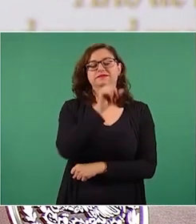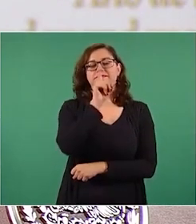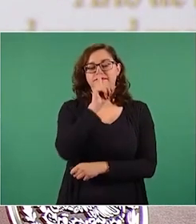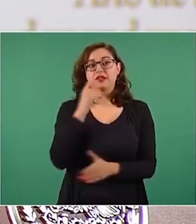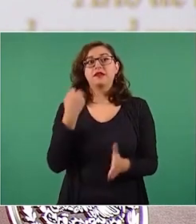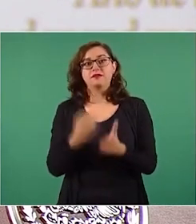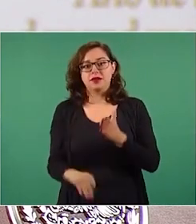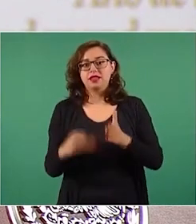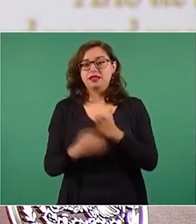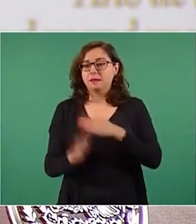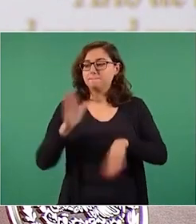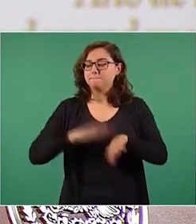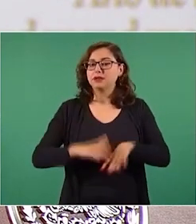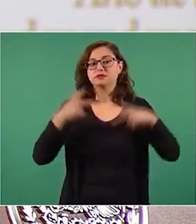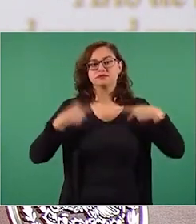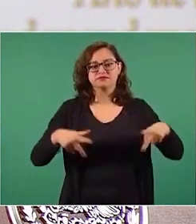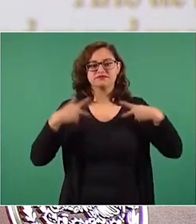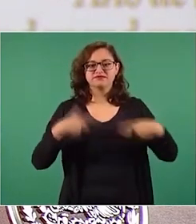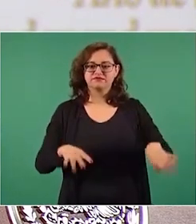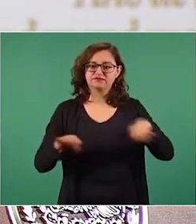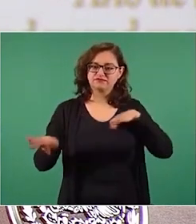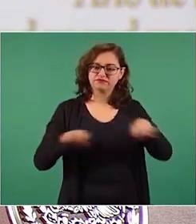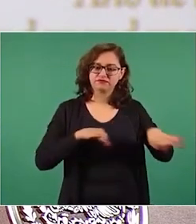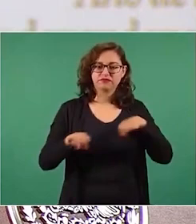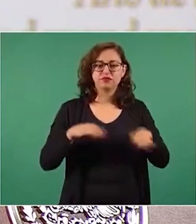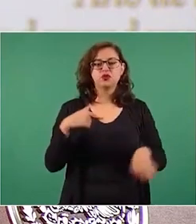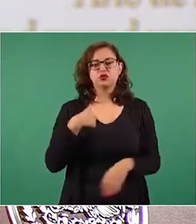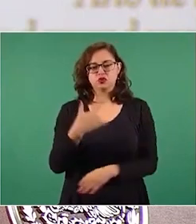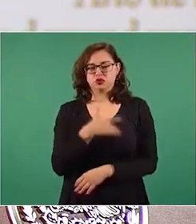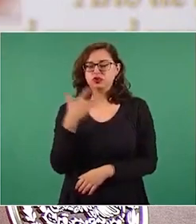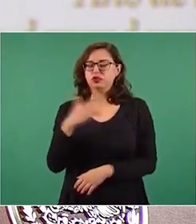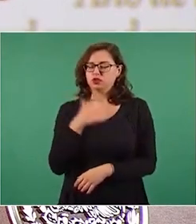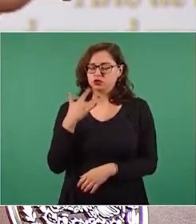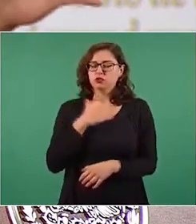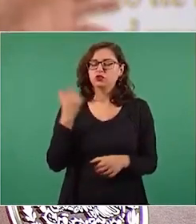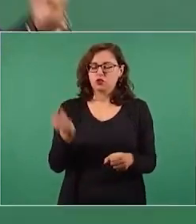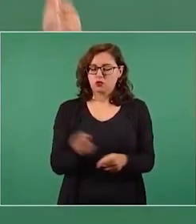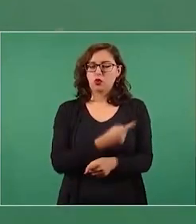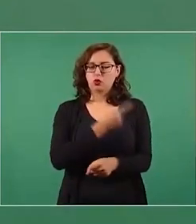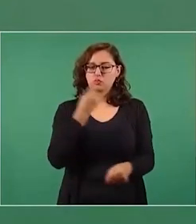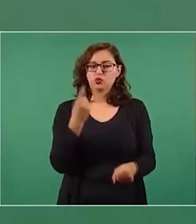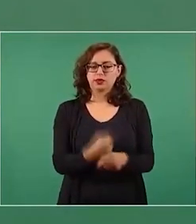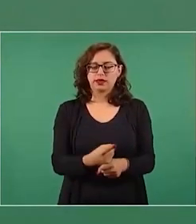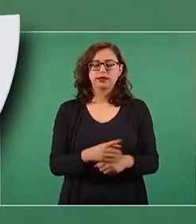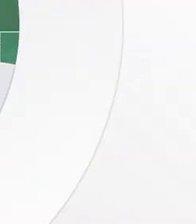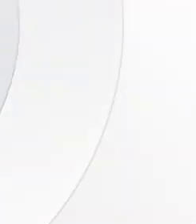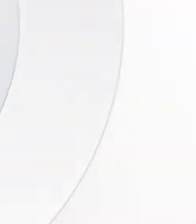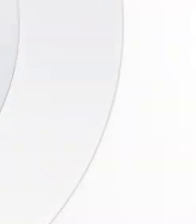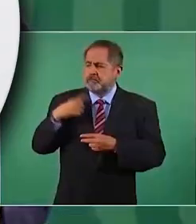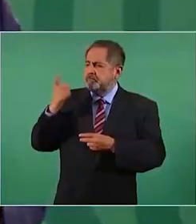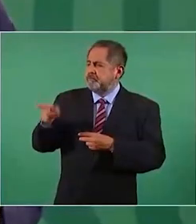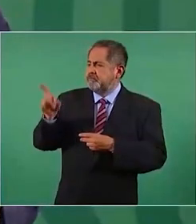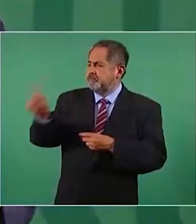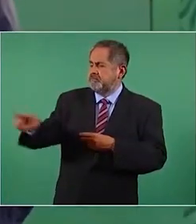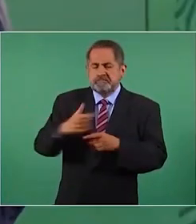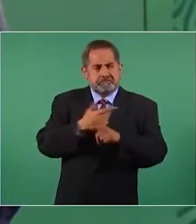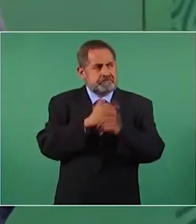Entonces, una oportunidad para México es eso. La segunda,